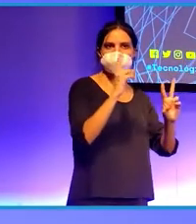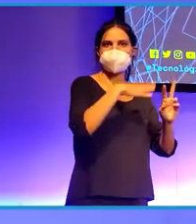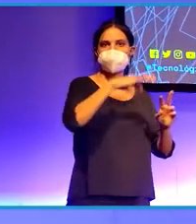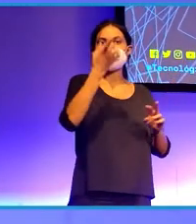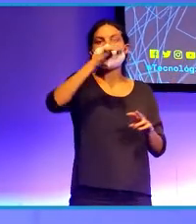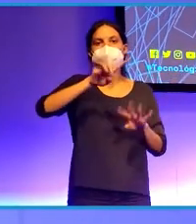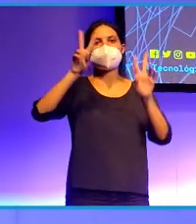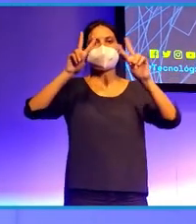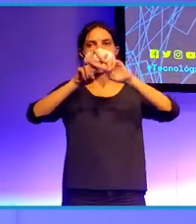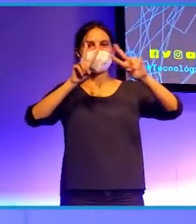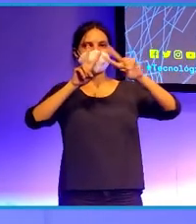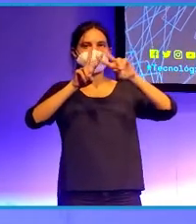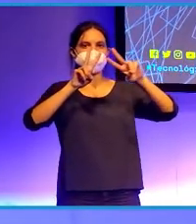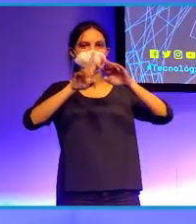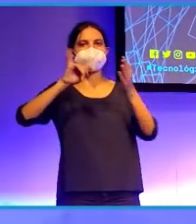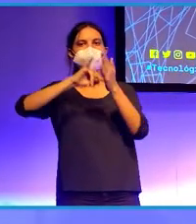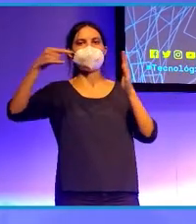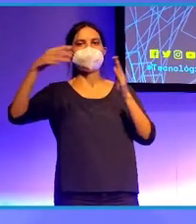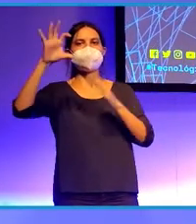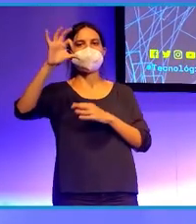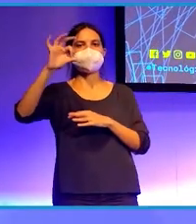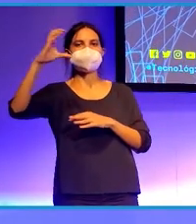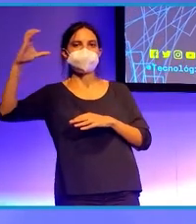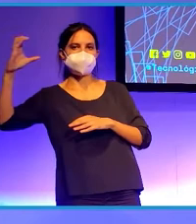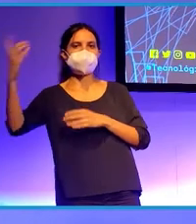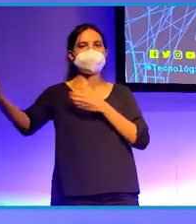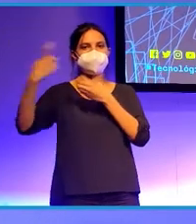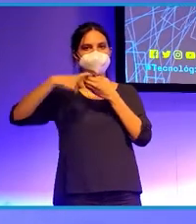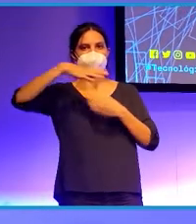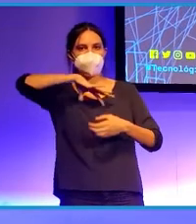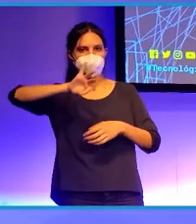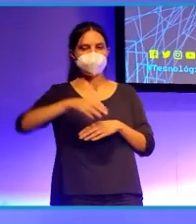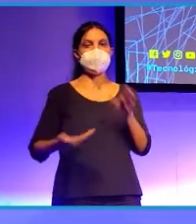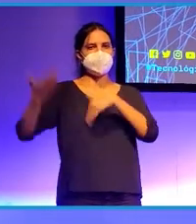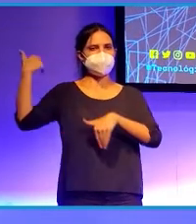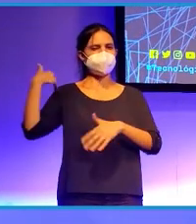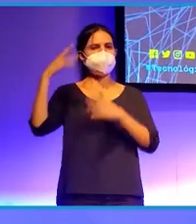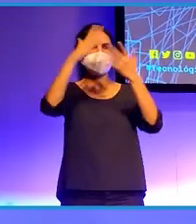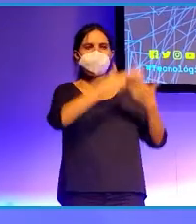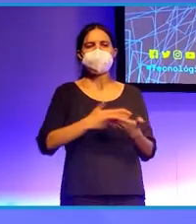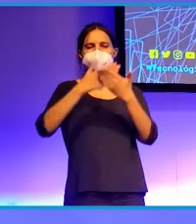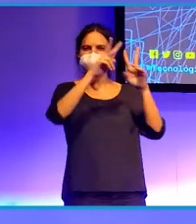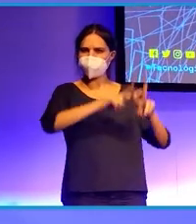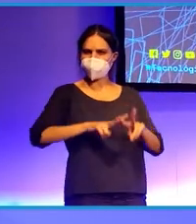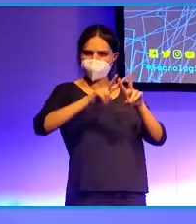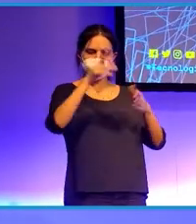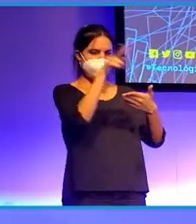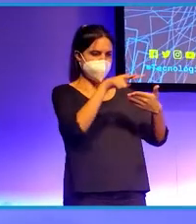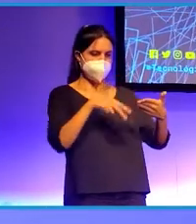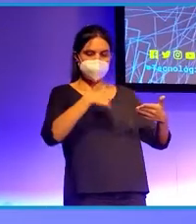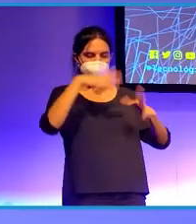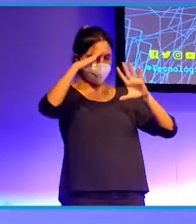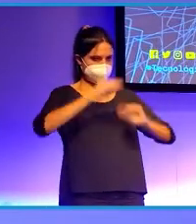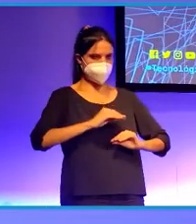TecnológicaSC. El otro día leí un estudio que me dejó de piedra. No recuerdo muy bien qué universidad estaba detrás,